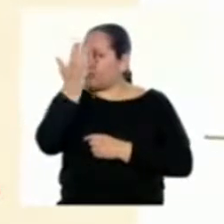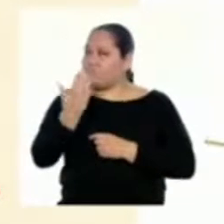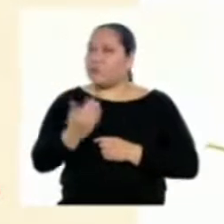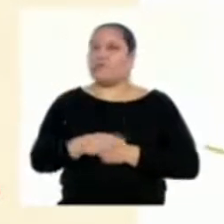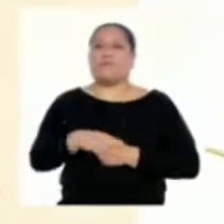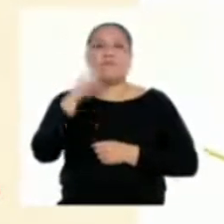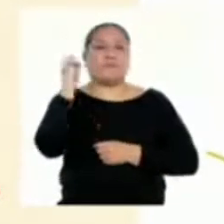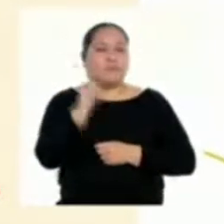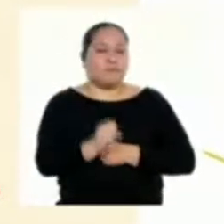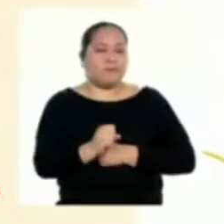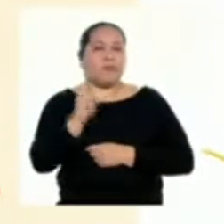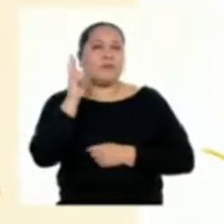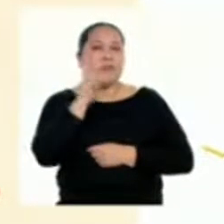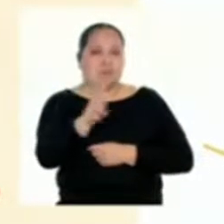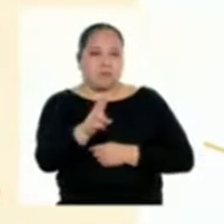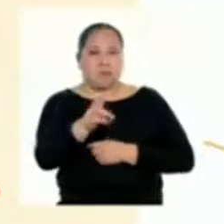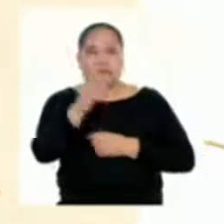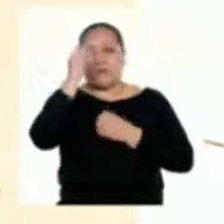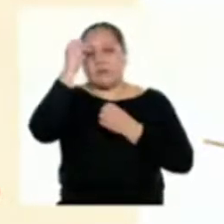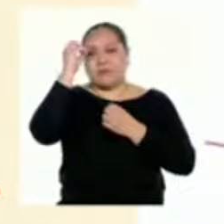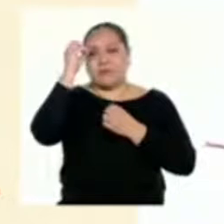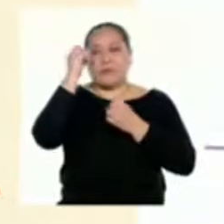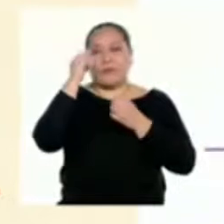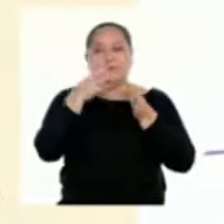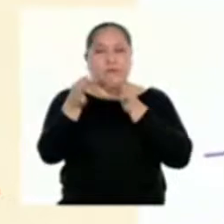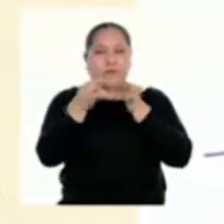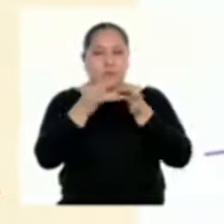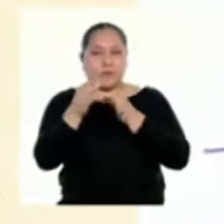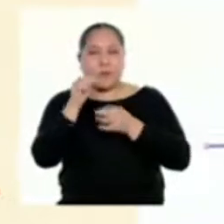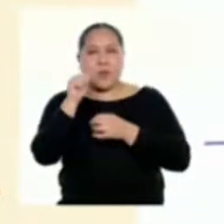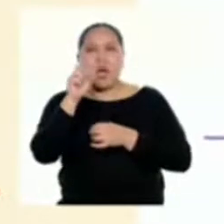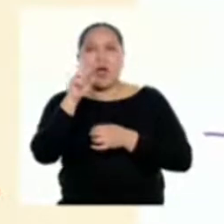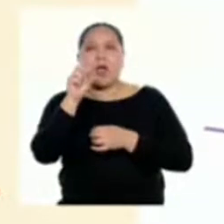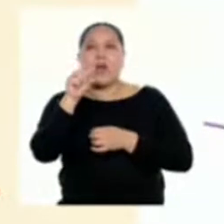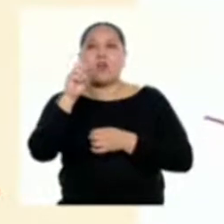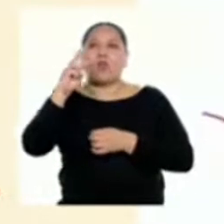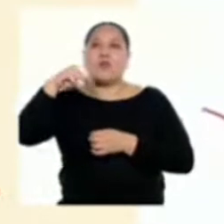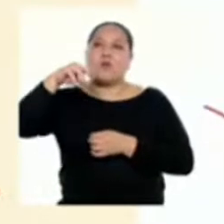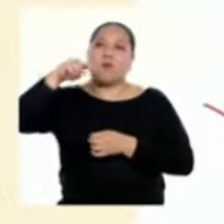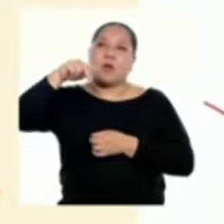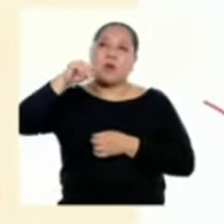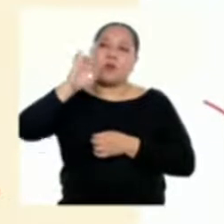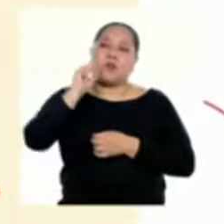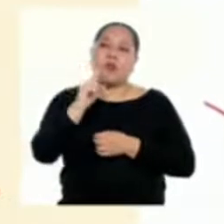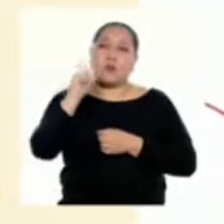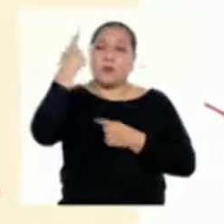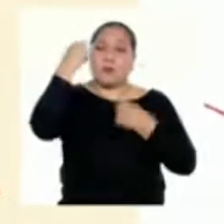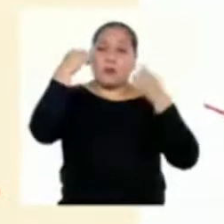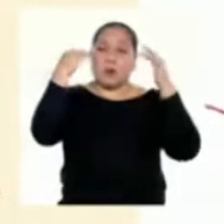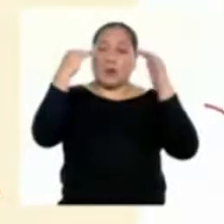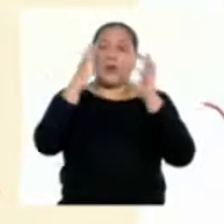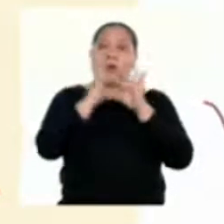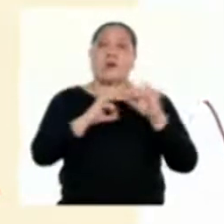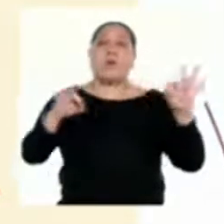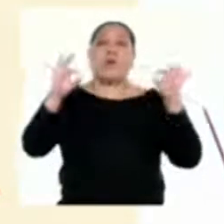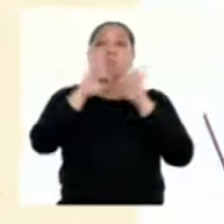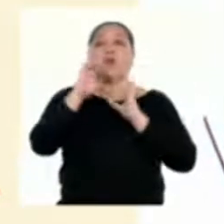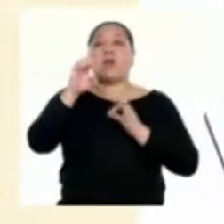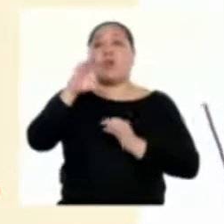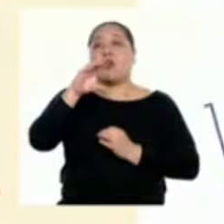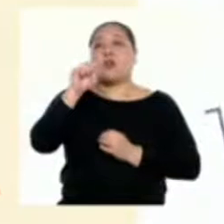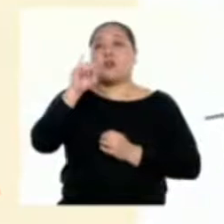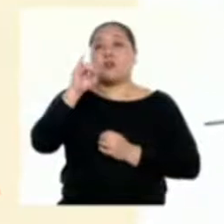Hay dos argumentos. El primero sustenta la importancia de la biodiversidad desde un ámbito de lo ambiental.